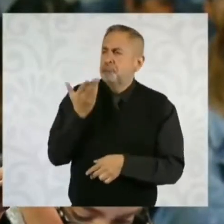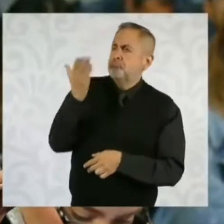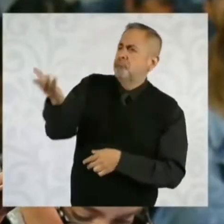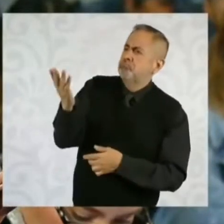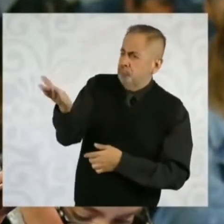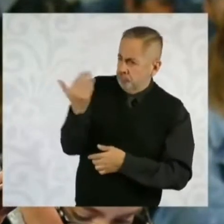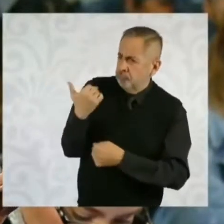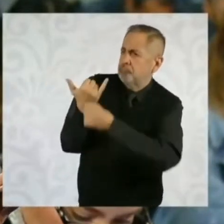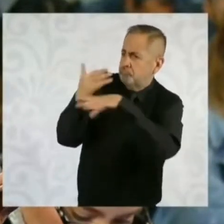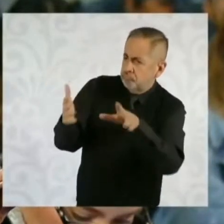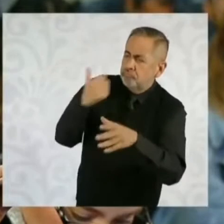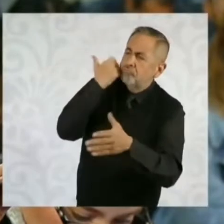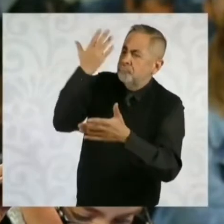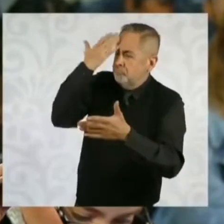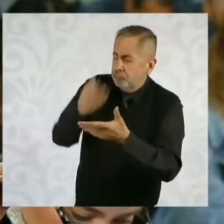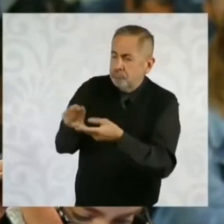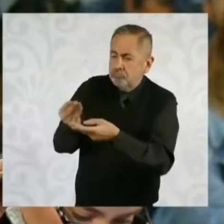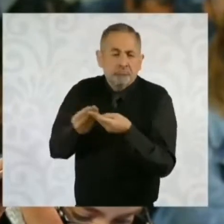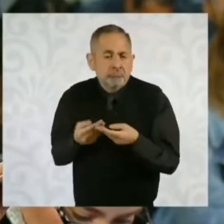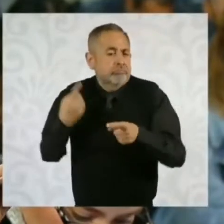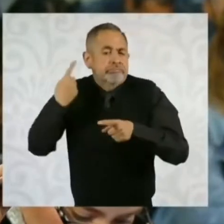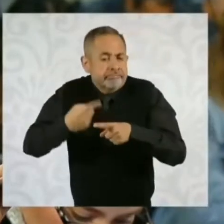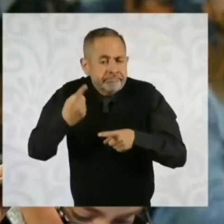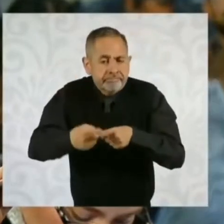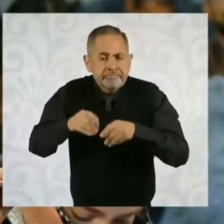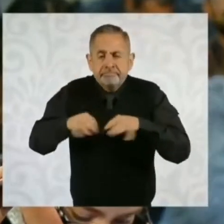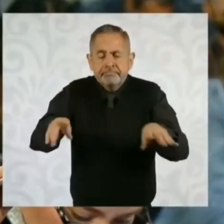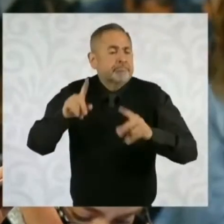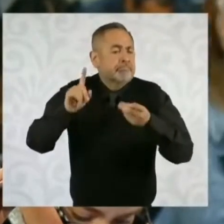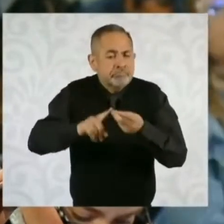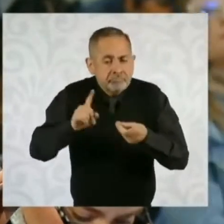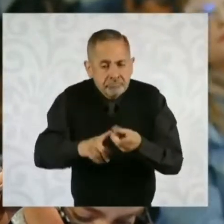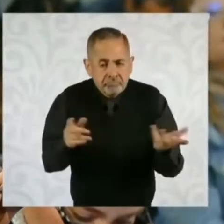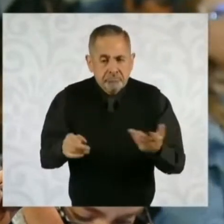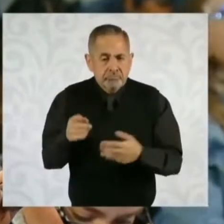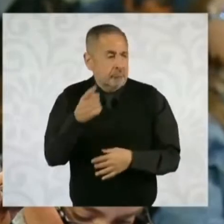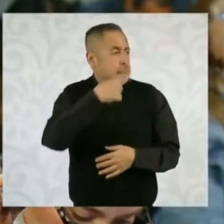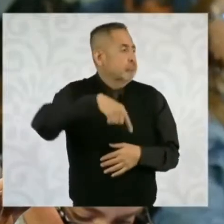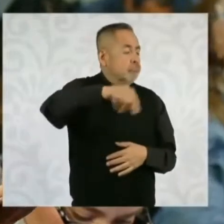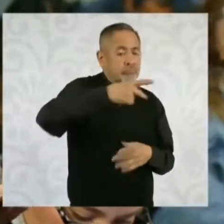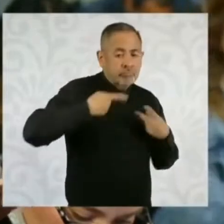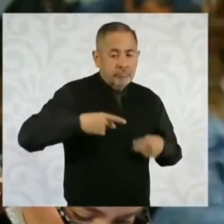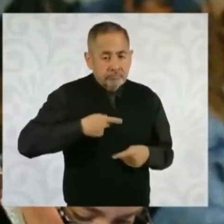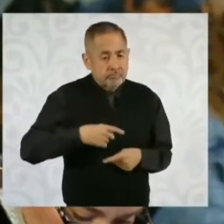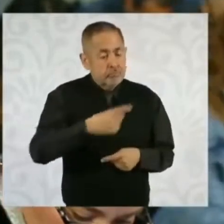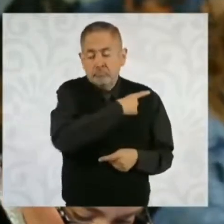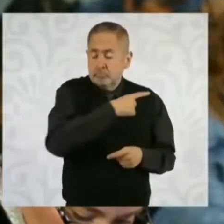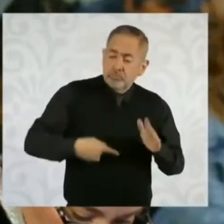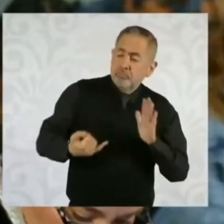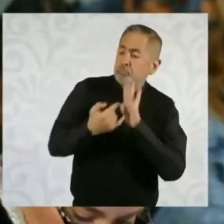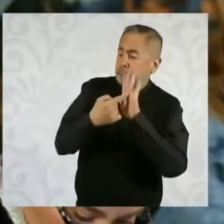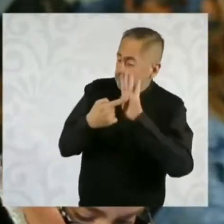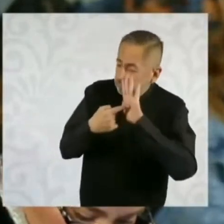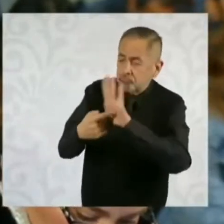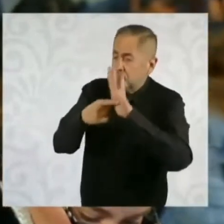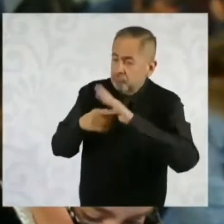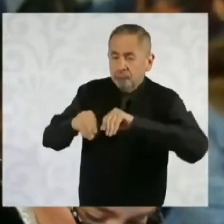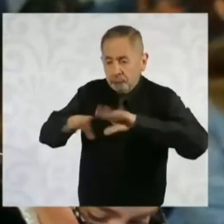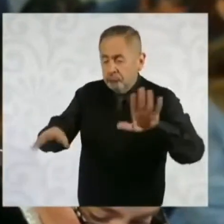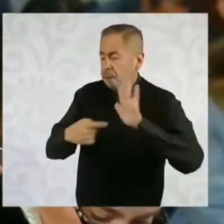a través de cuáles sujetos obligados van a contestar las solicitudes